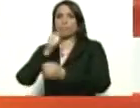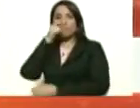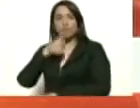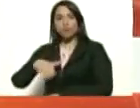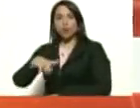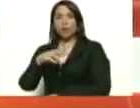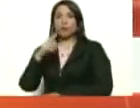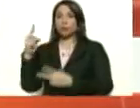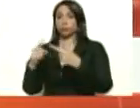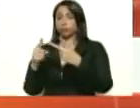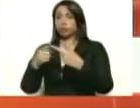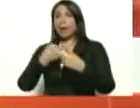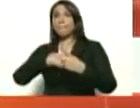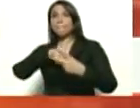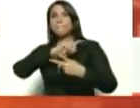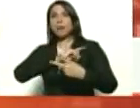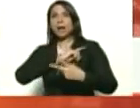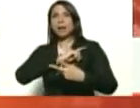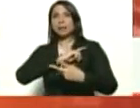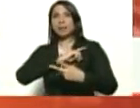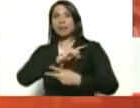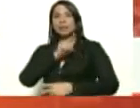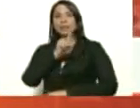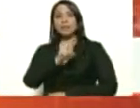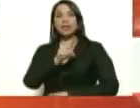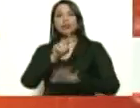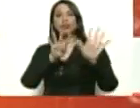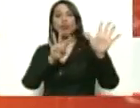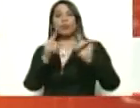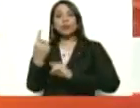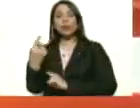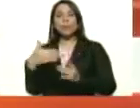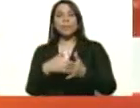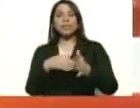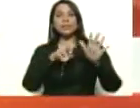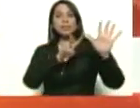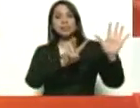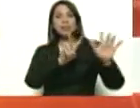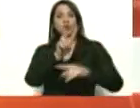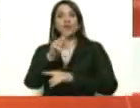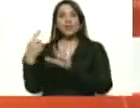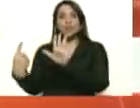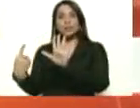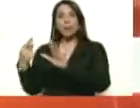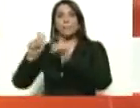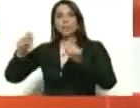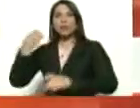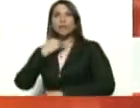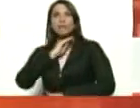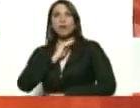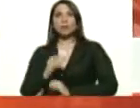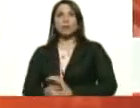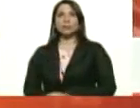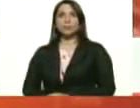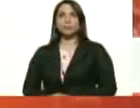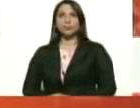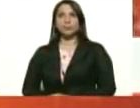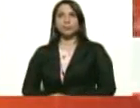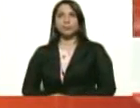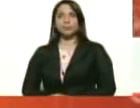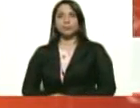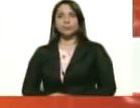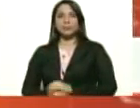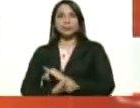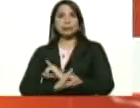segundo lugar, está España, 191.726 casos. Pasaron la cifra de